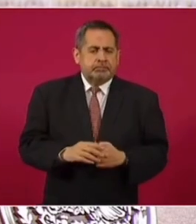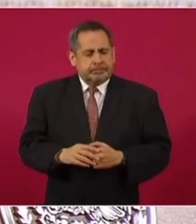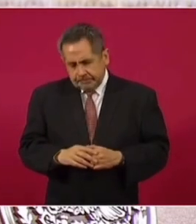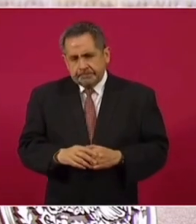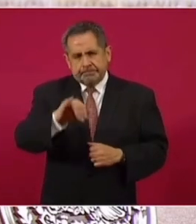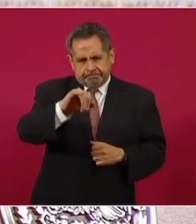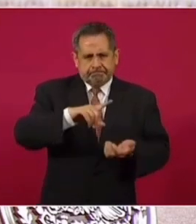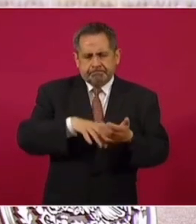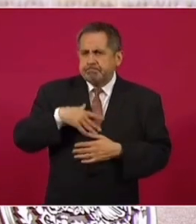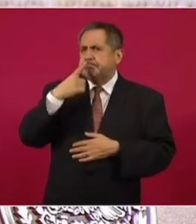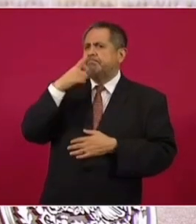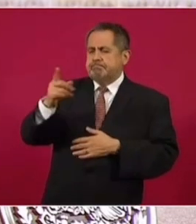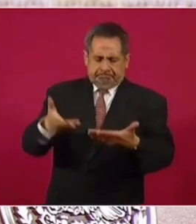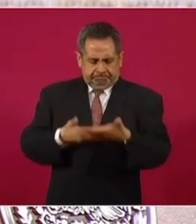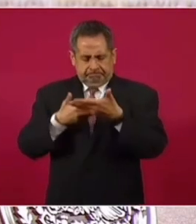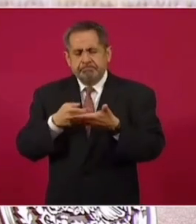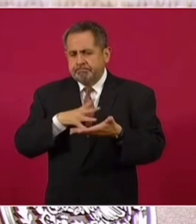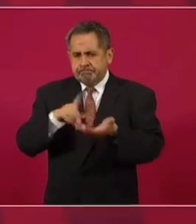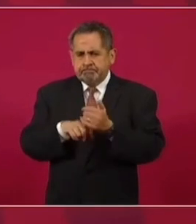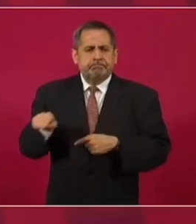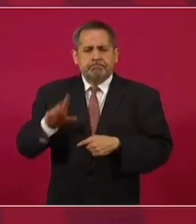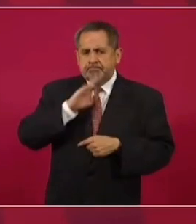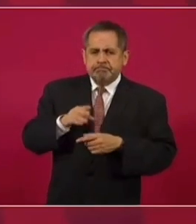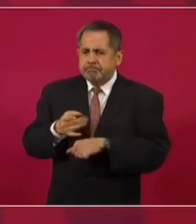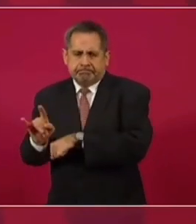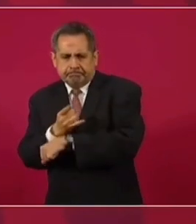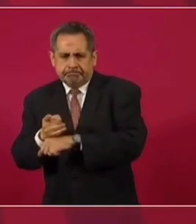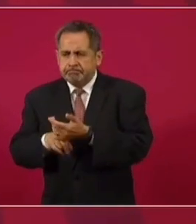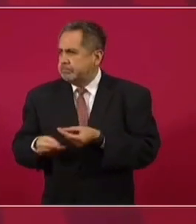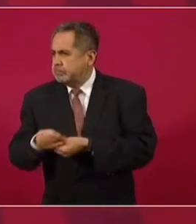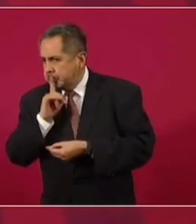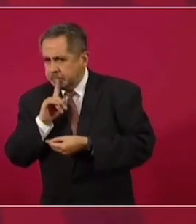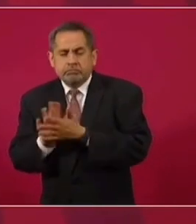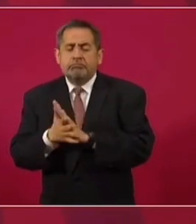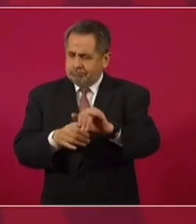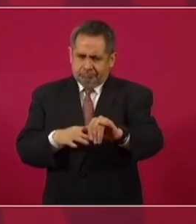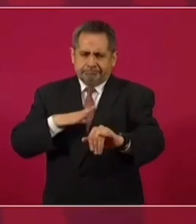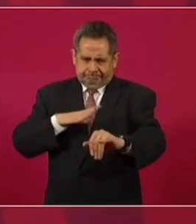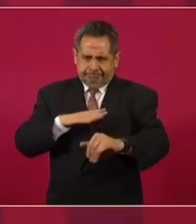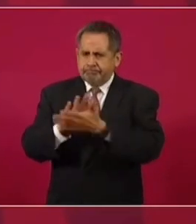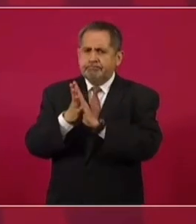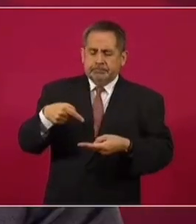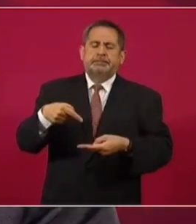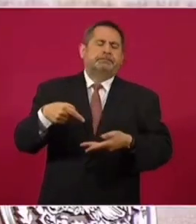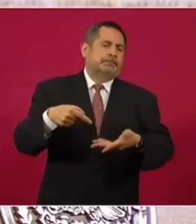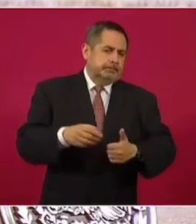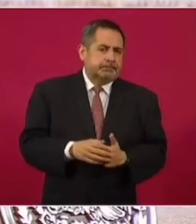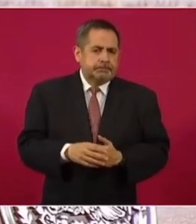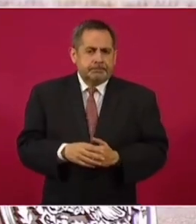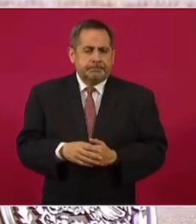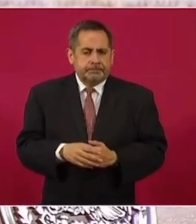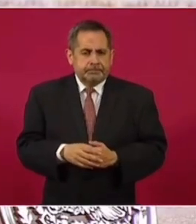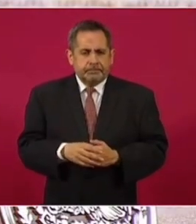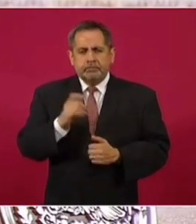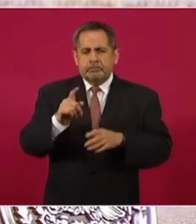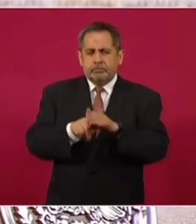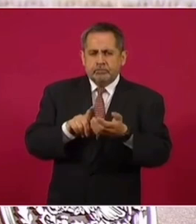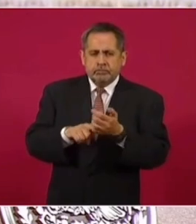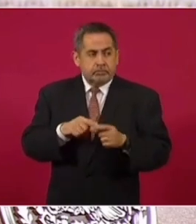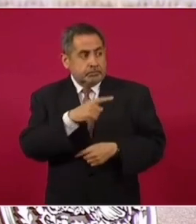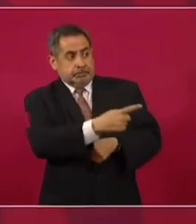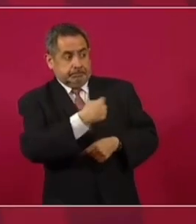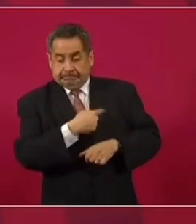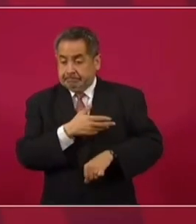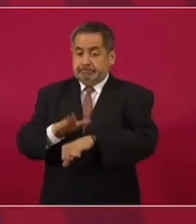hay denuncias presentadas por malos manejos de funcionarios de Segalmex, no precisamente por las